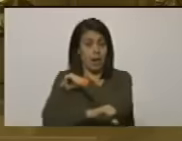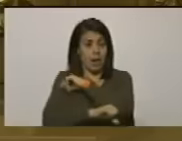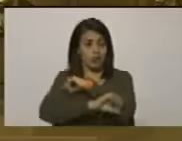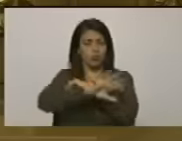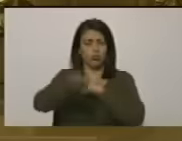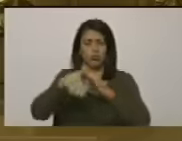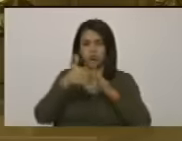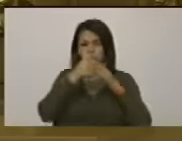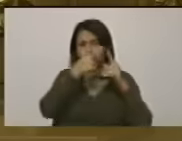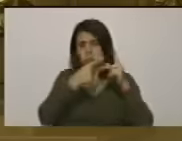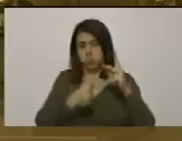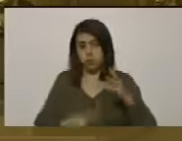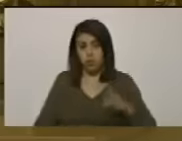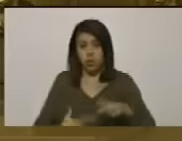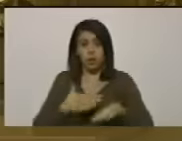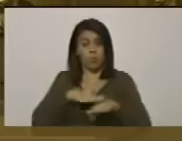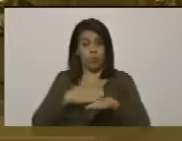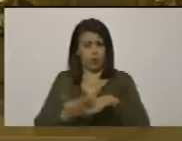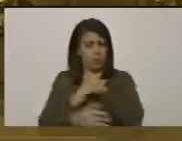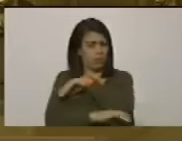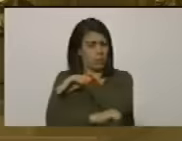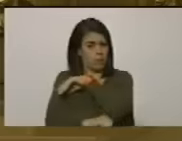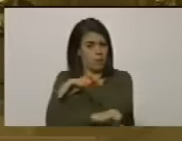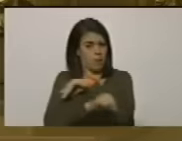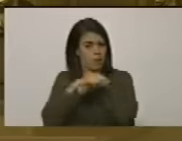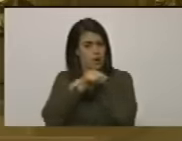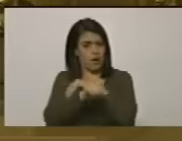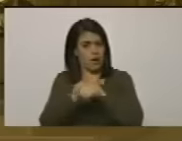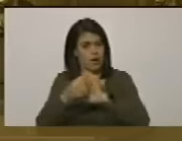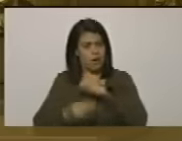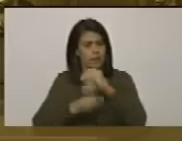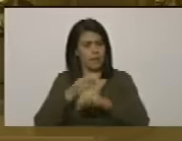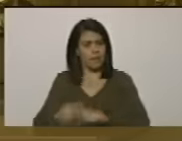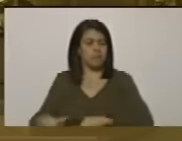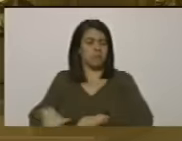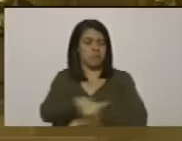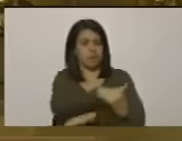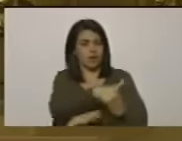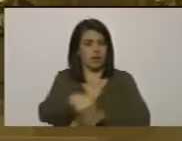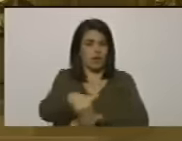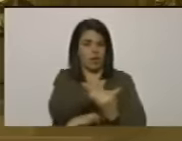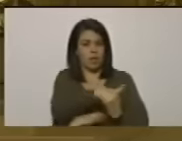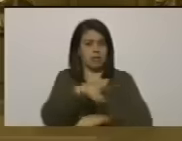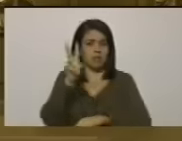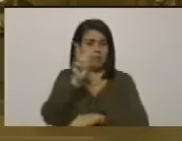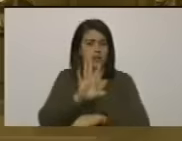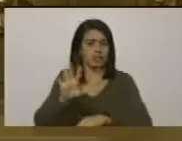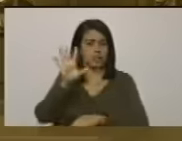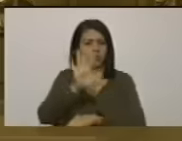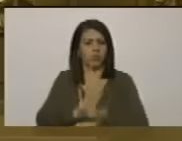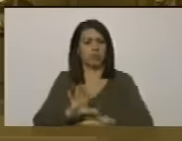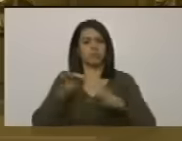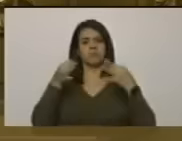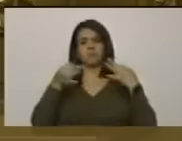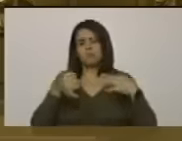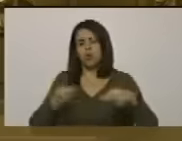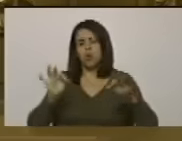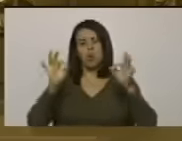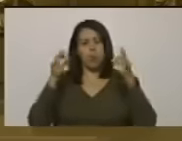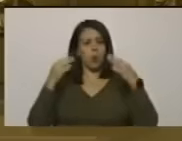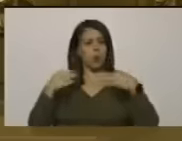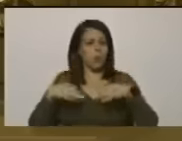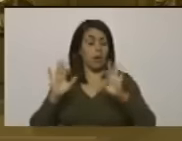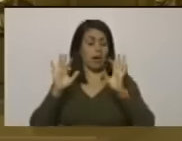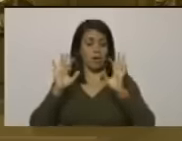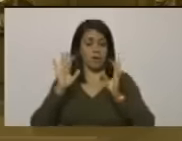y porque esos delincuentes andan por las calles de Venezuela como perros por su casa